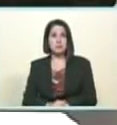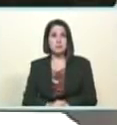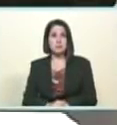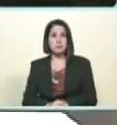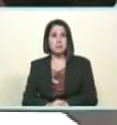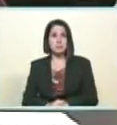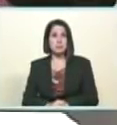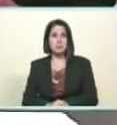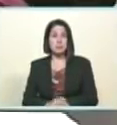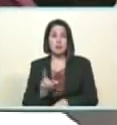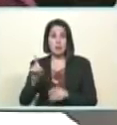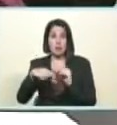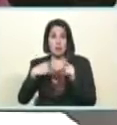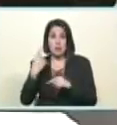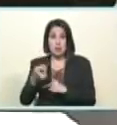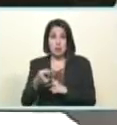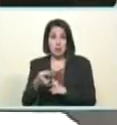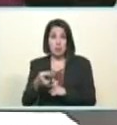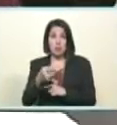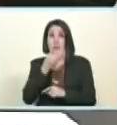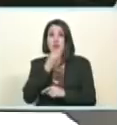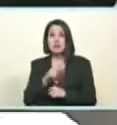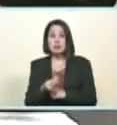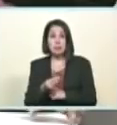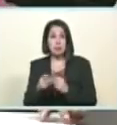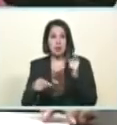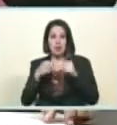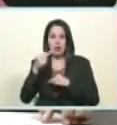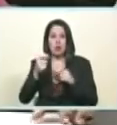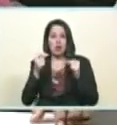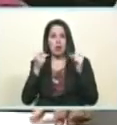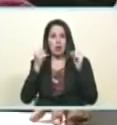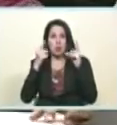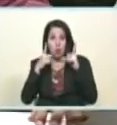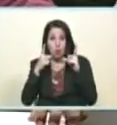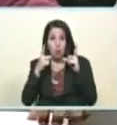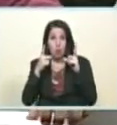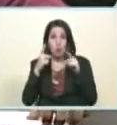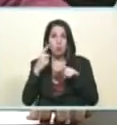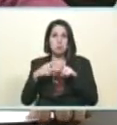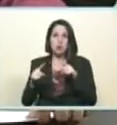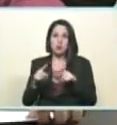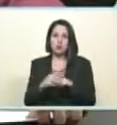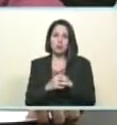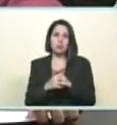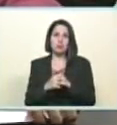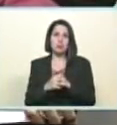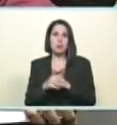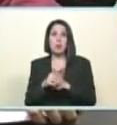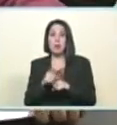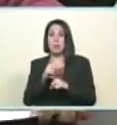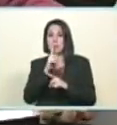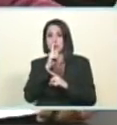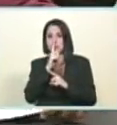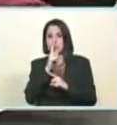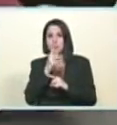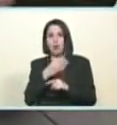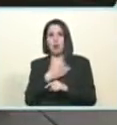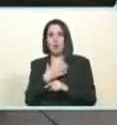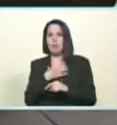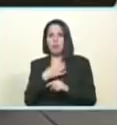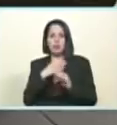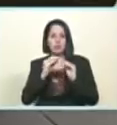por ahí después más adelante en diciembre habrá otra sorpresa importante pero no la podemos anunciar todavía